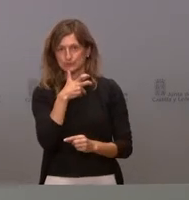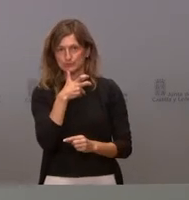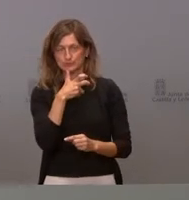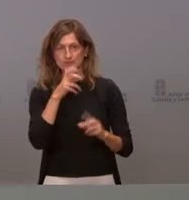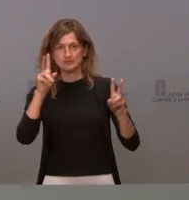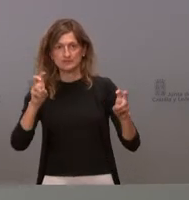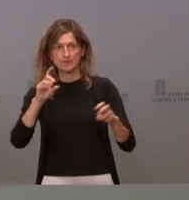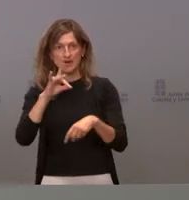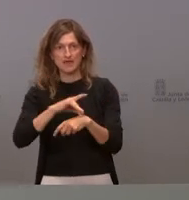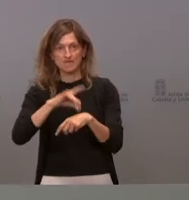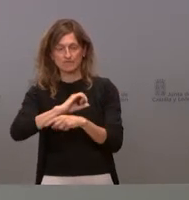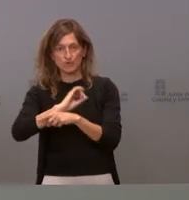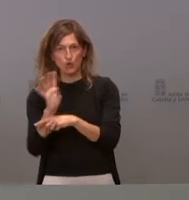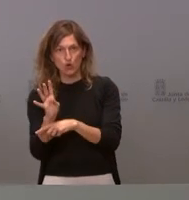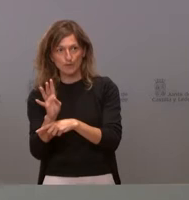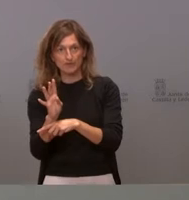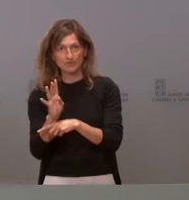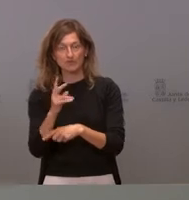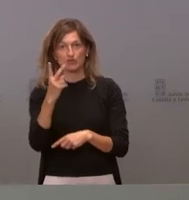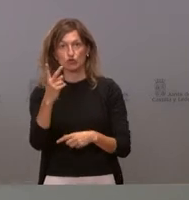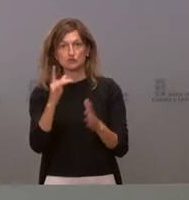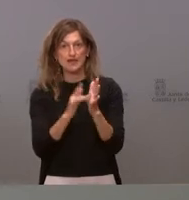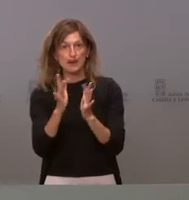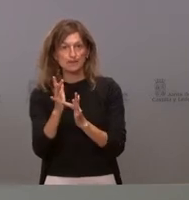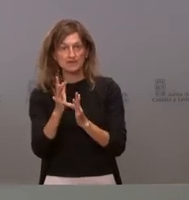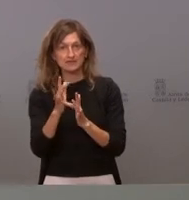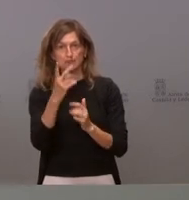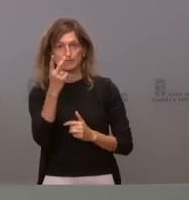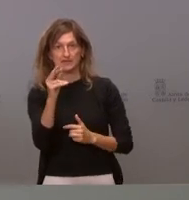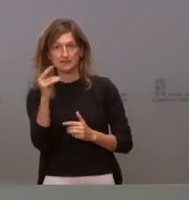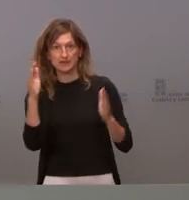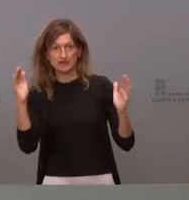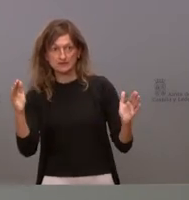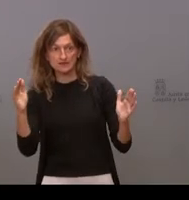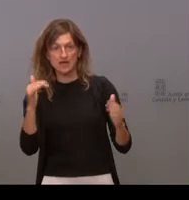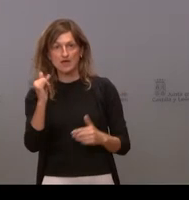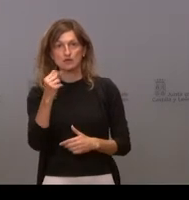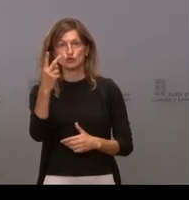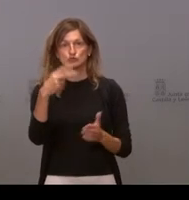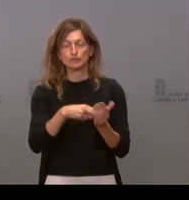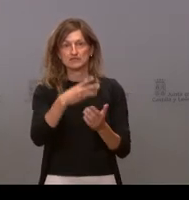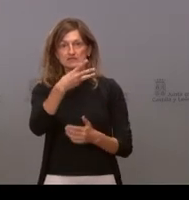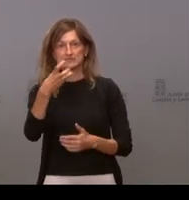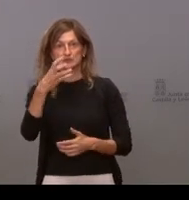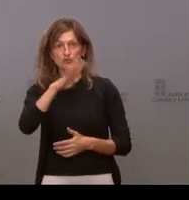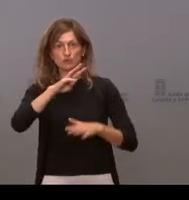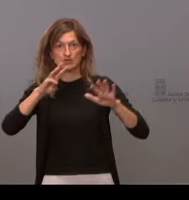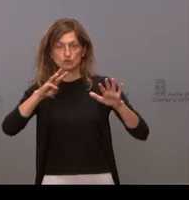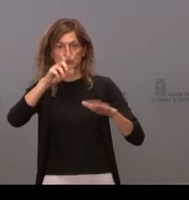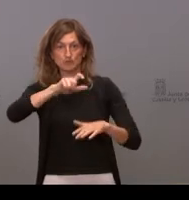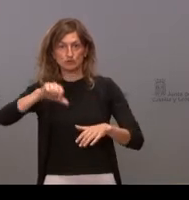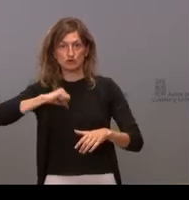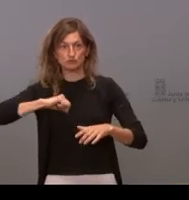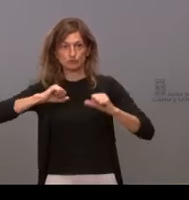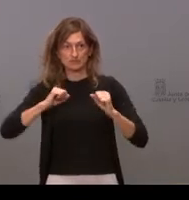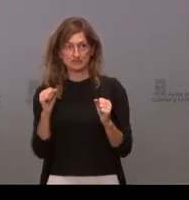este coronavirus. El 2 de abril del 2020 teníamos 2.358 personas hospitalizadas.